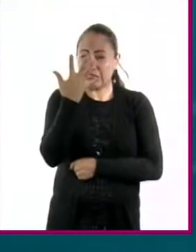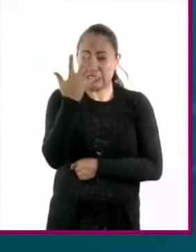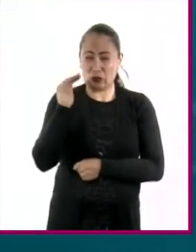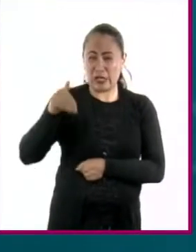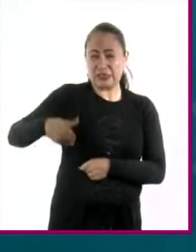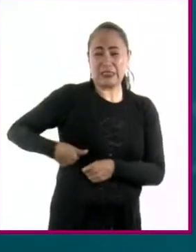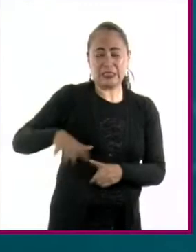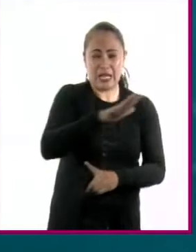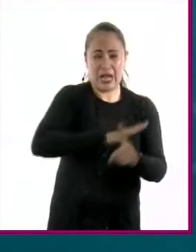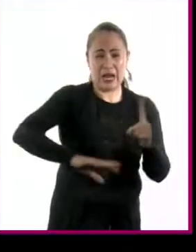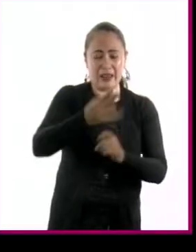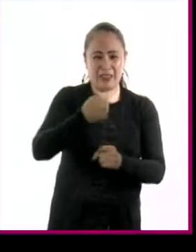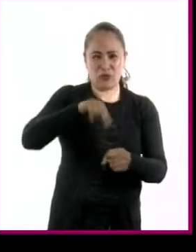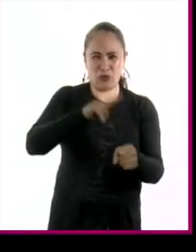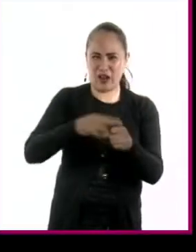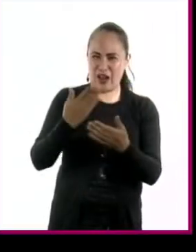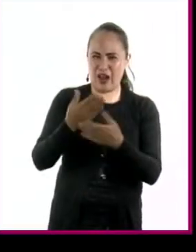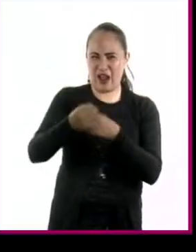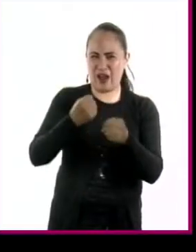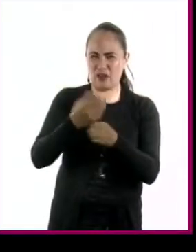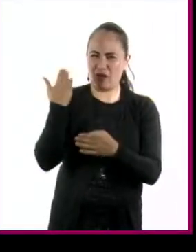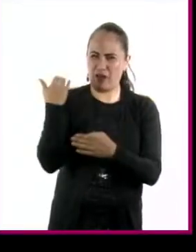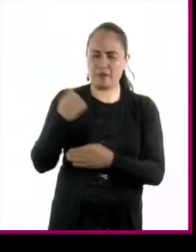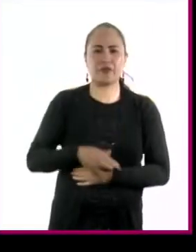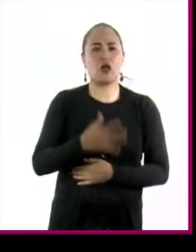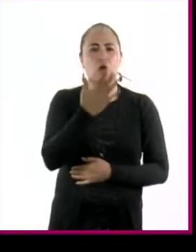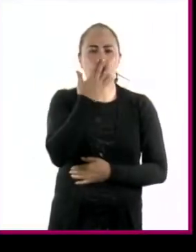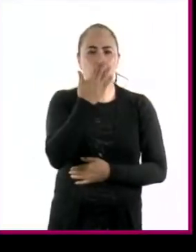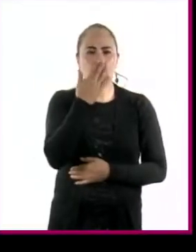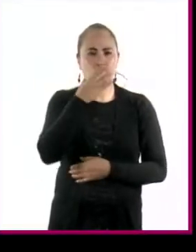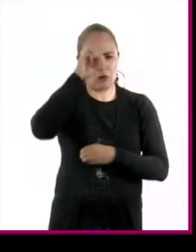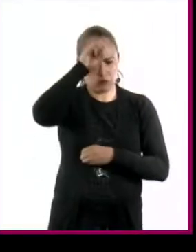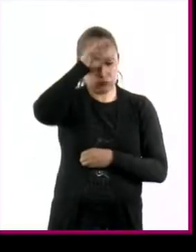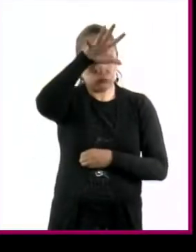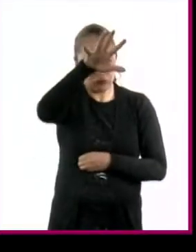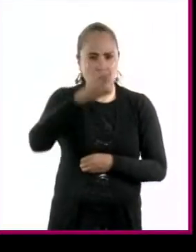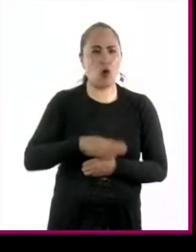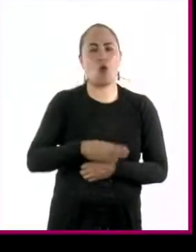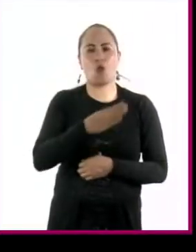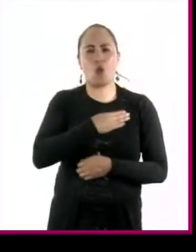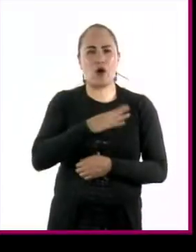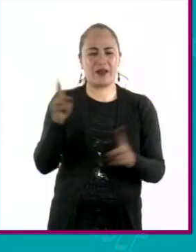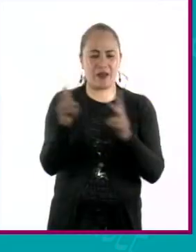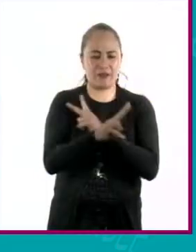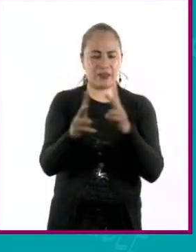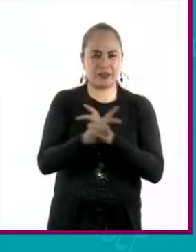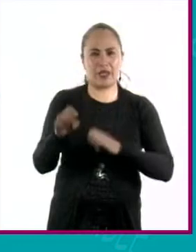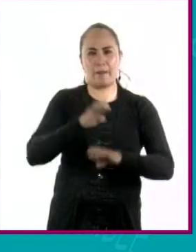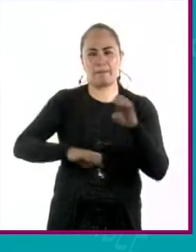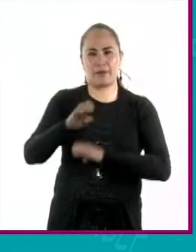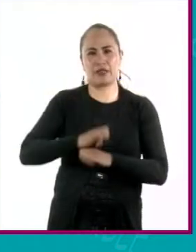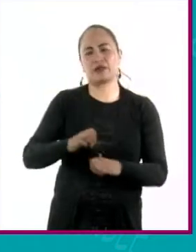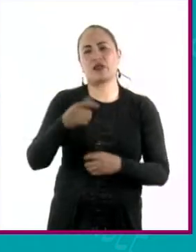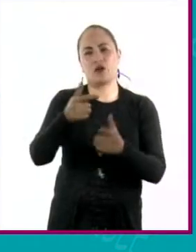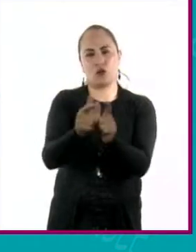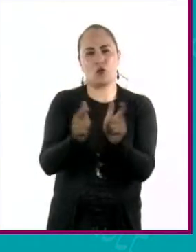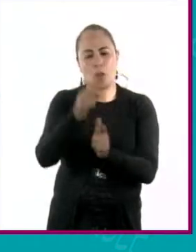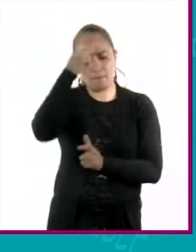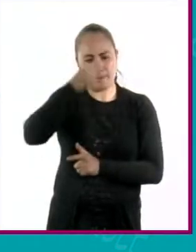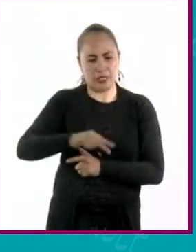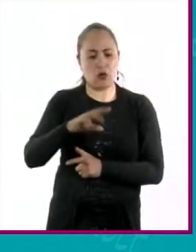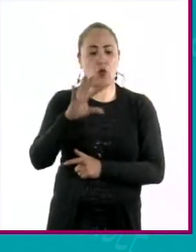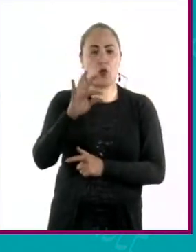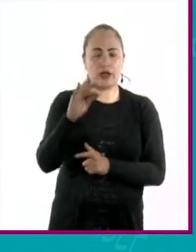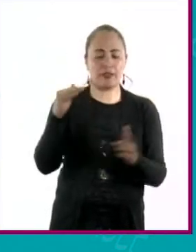ambientales de años recientes. En Sonora, la mina Buenavista del Cobre del Grupo México derramó 40.000 metros